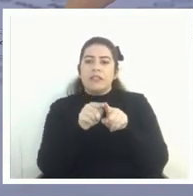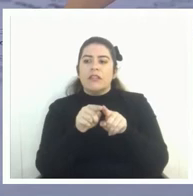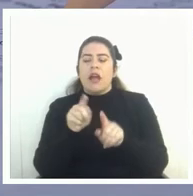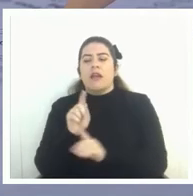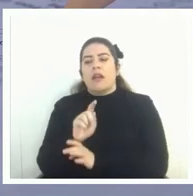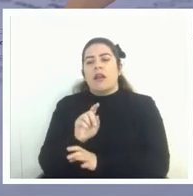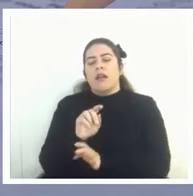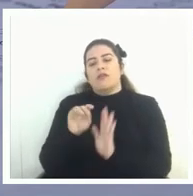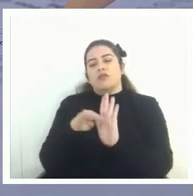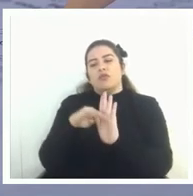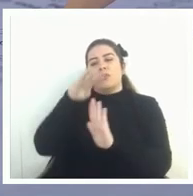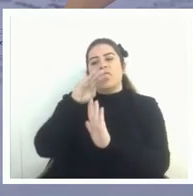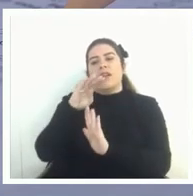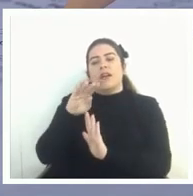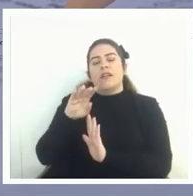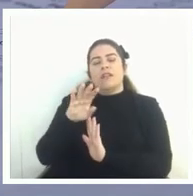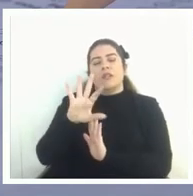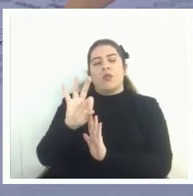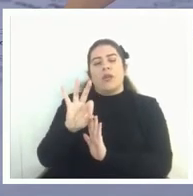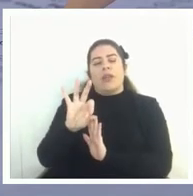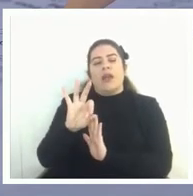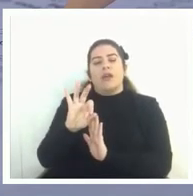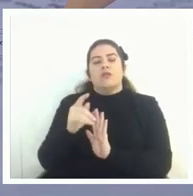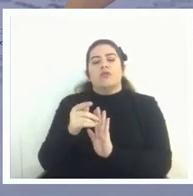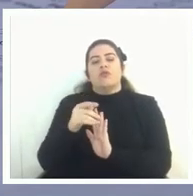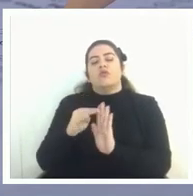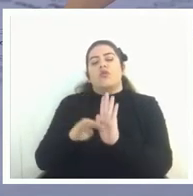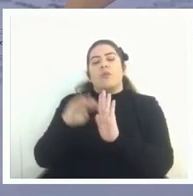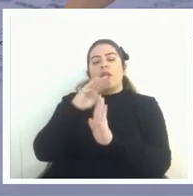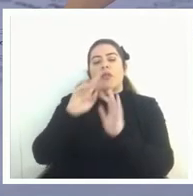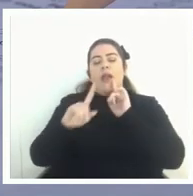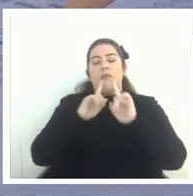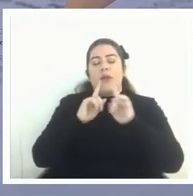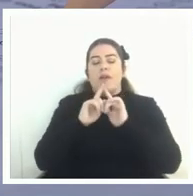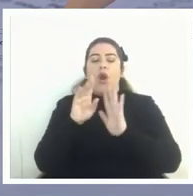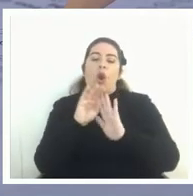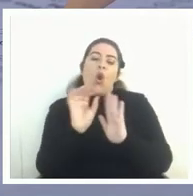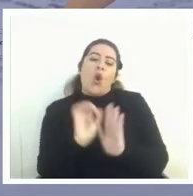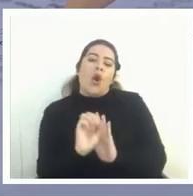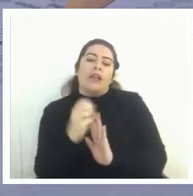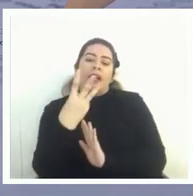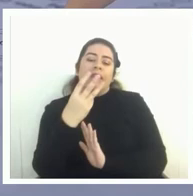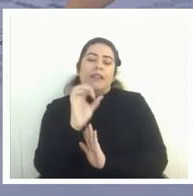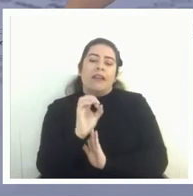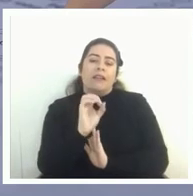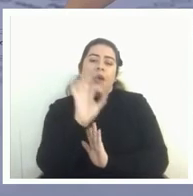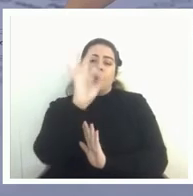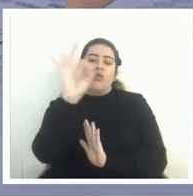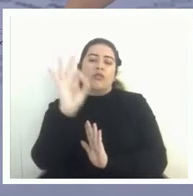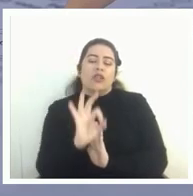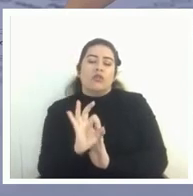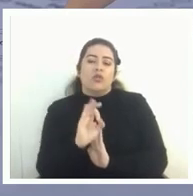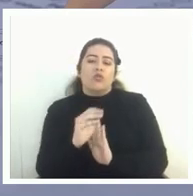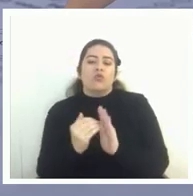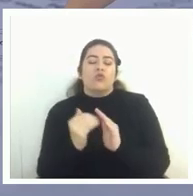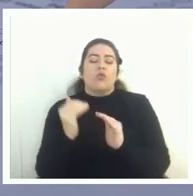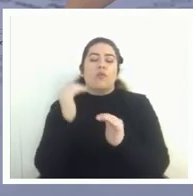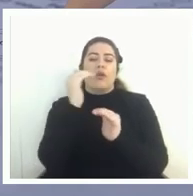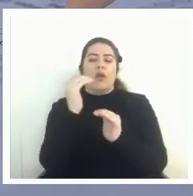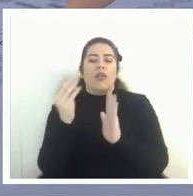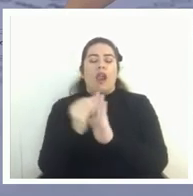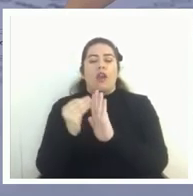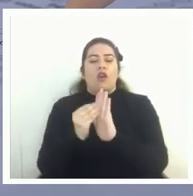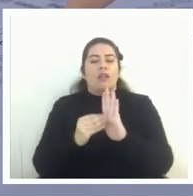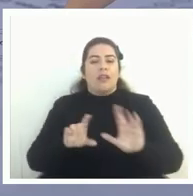o superior en las pruebas obligatorias o está en el 30% superior de las notas de egreso de su